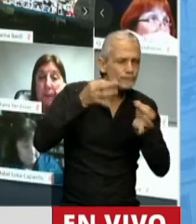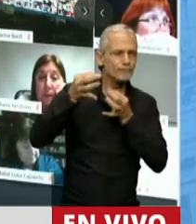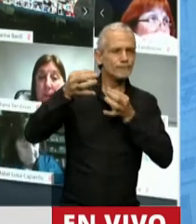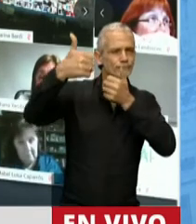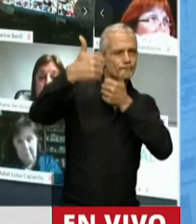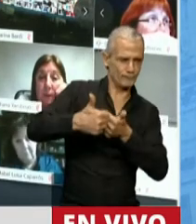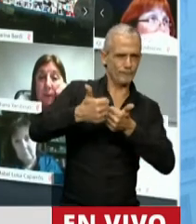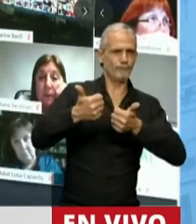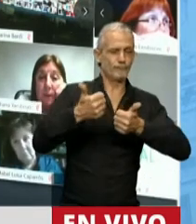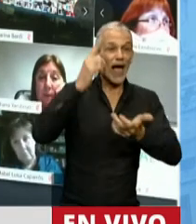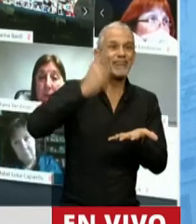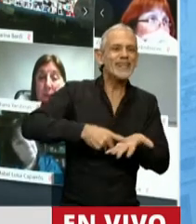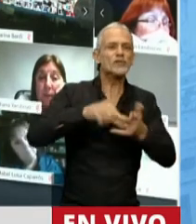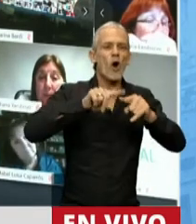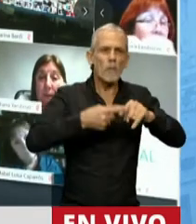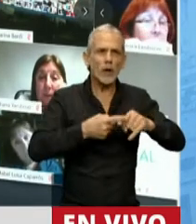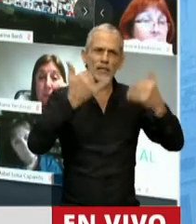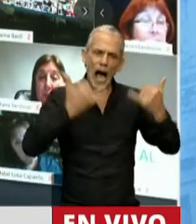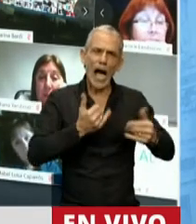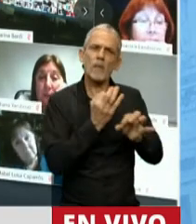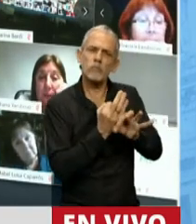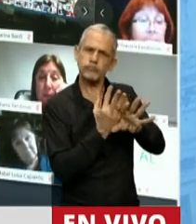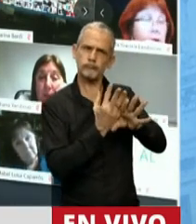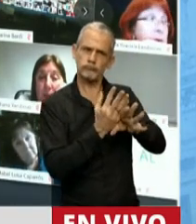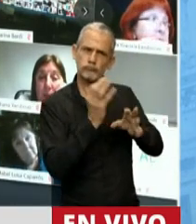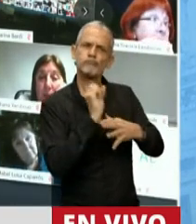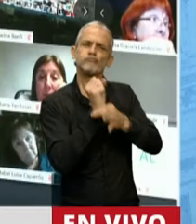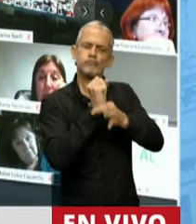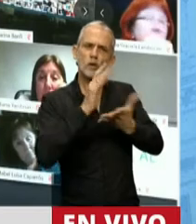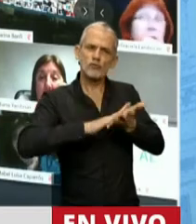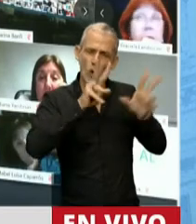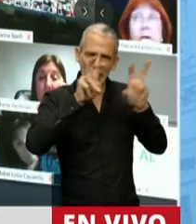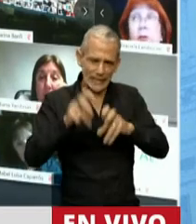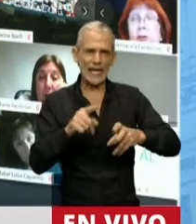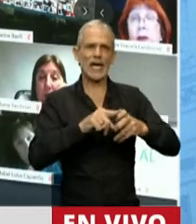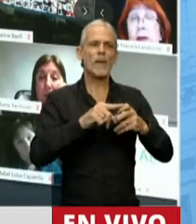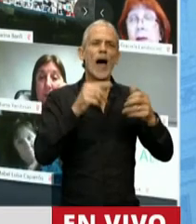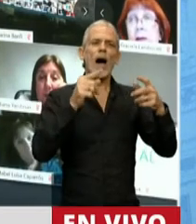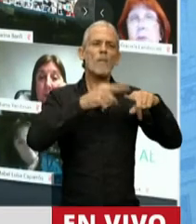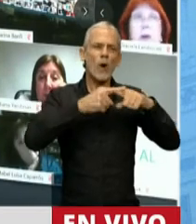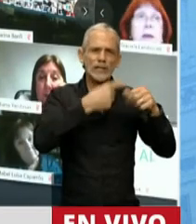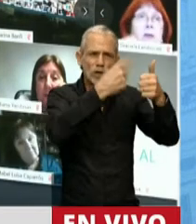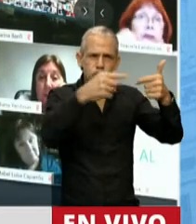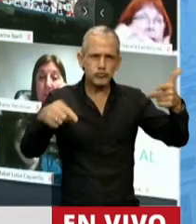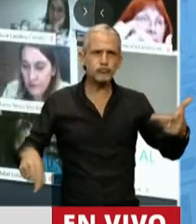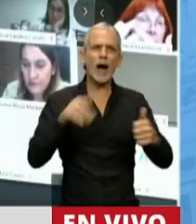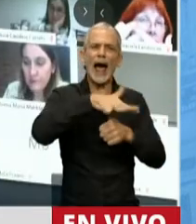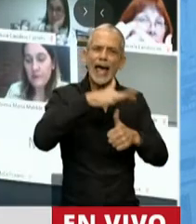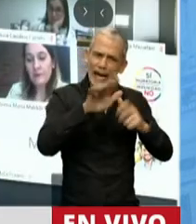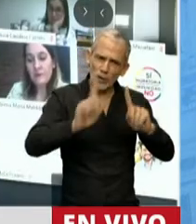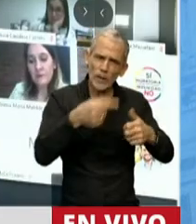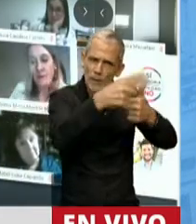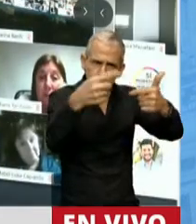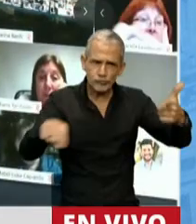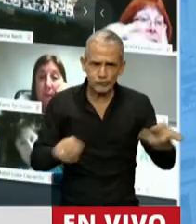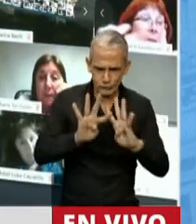Con decisión política, con especialistas en la temática, diversidad partidaria y de género, para